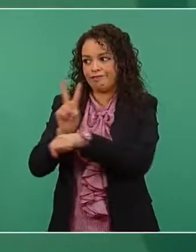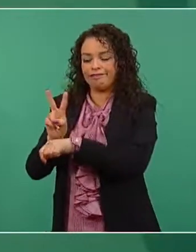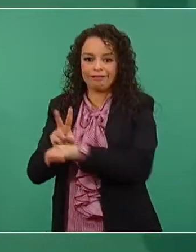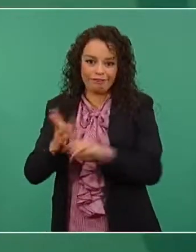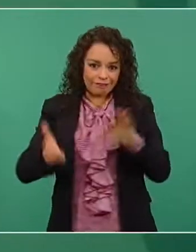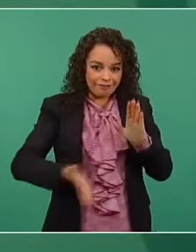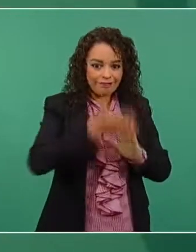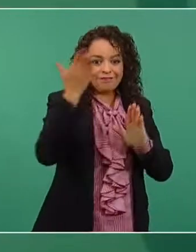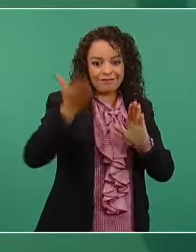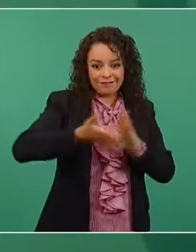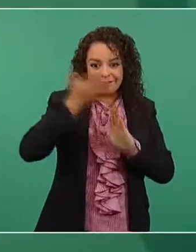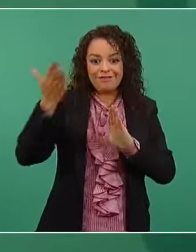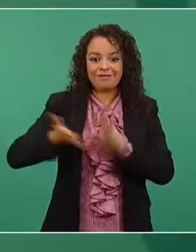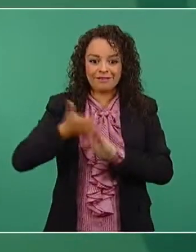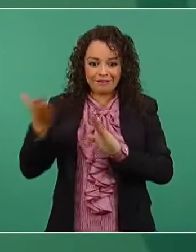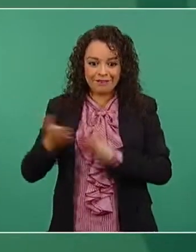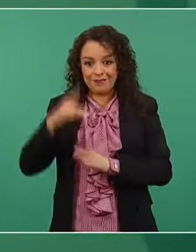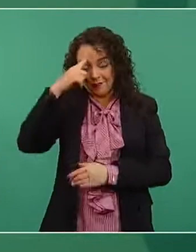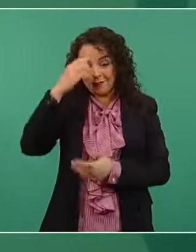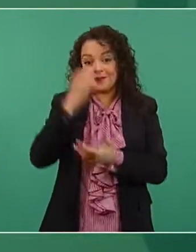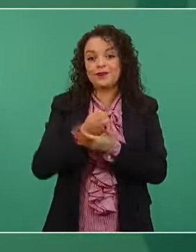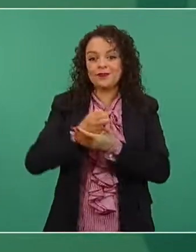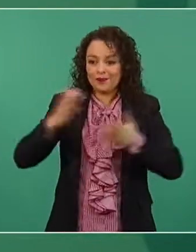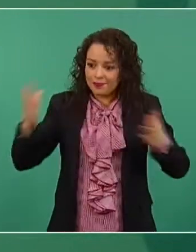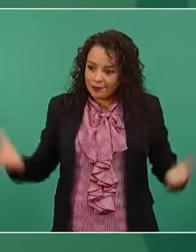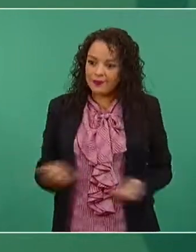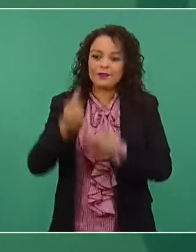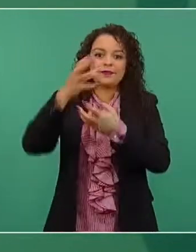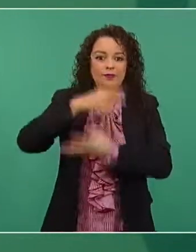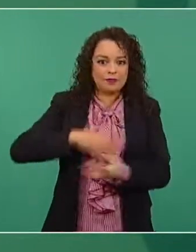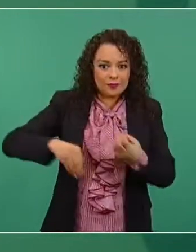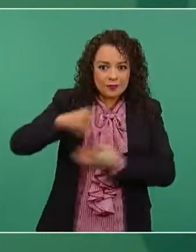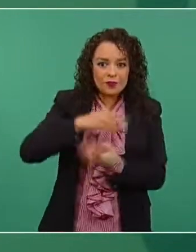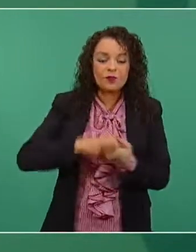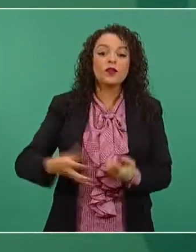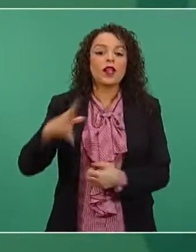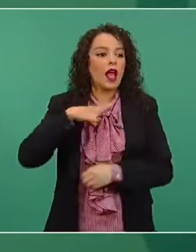y para reactivar la economía y que haya empleo y que haya bienestar.